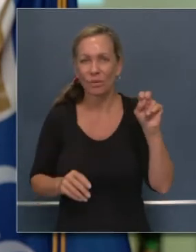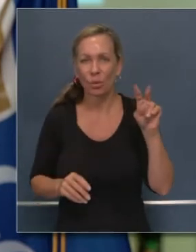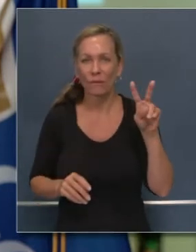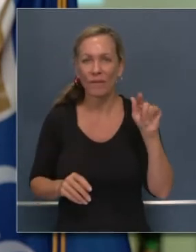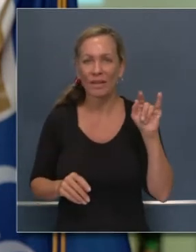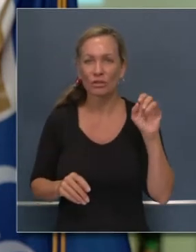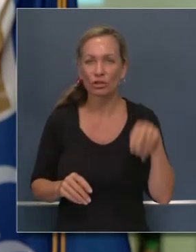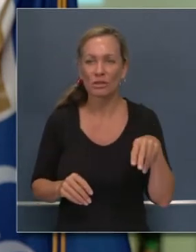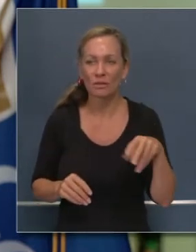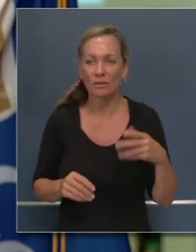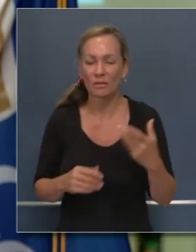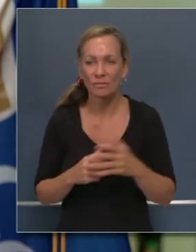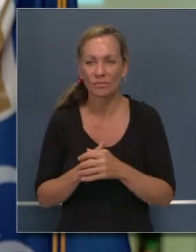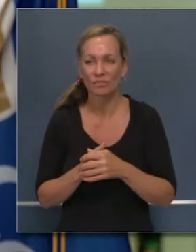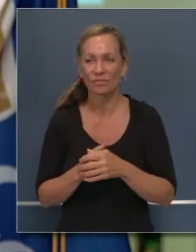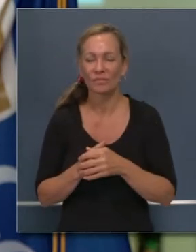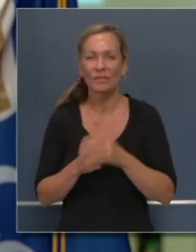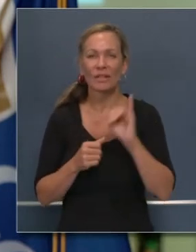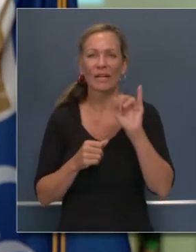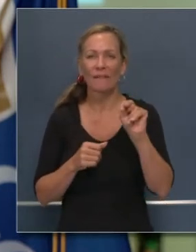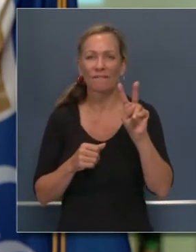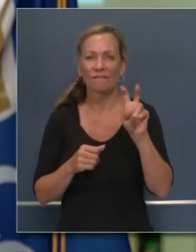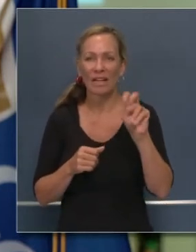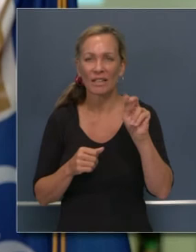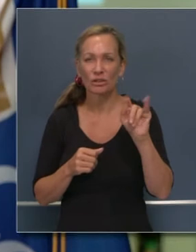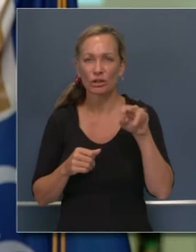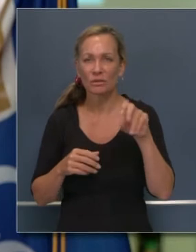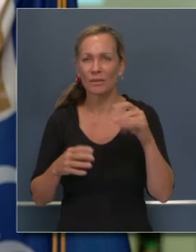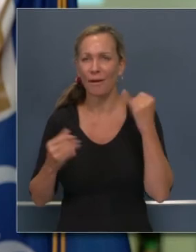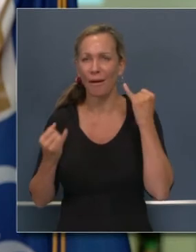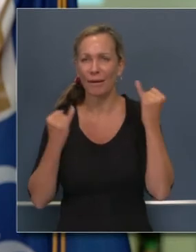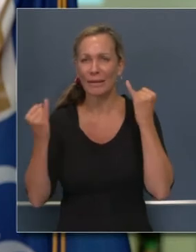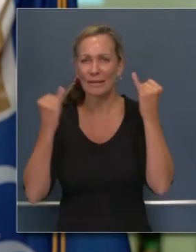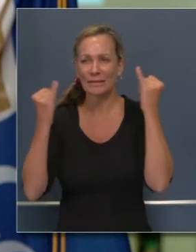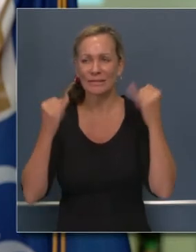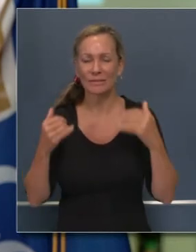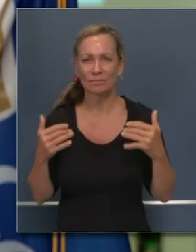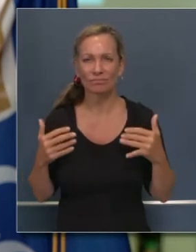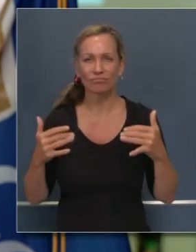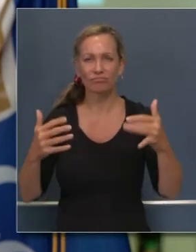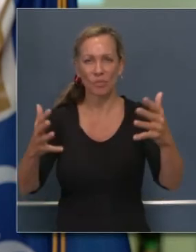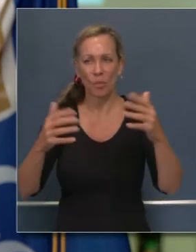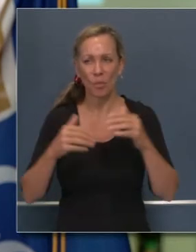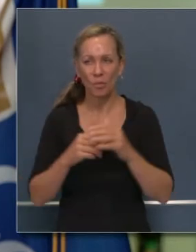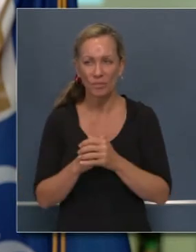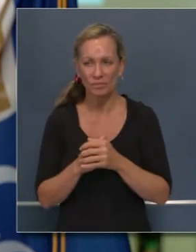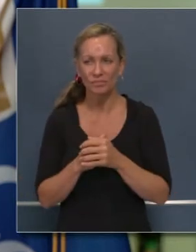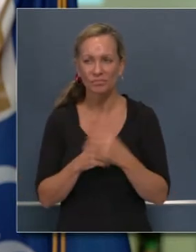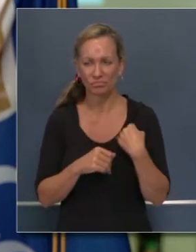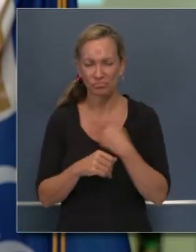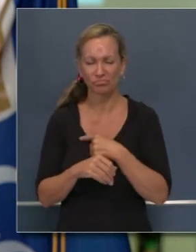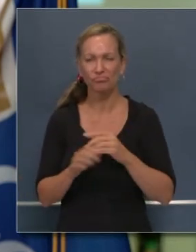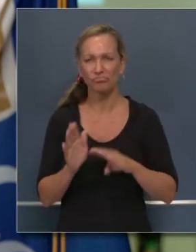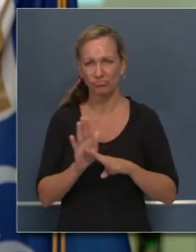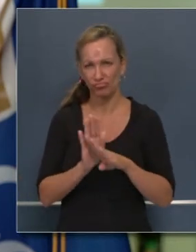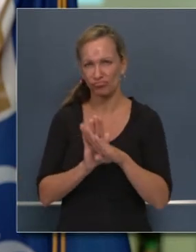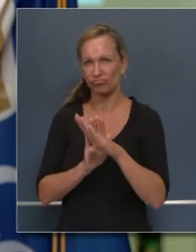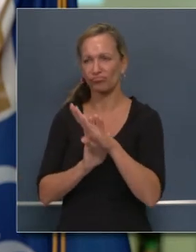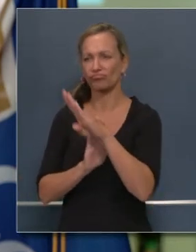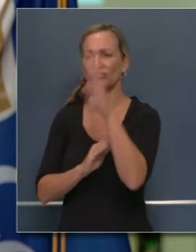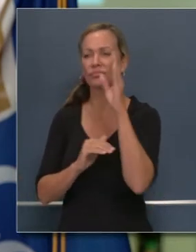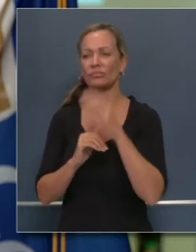que abrazar y tenemos que poner en práctica la innovación. Somos innovadores en primer lugar. Al mismo tiempo, debemos